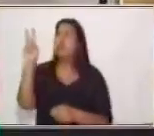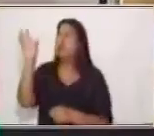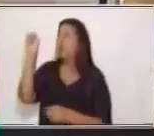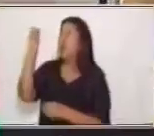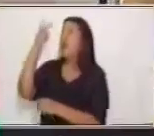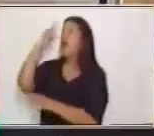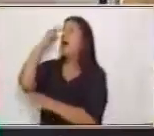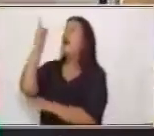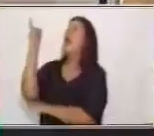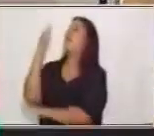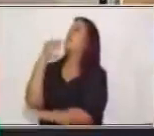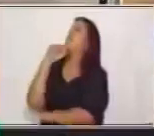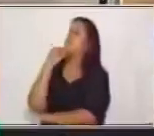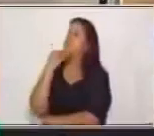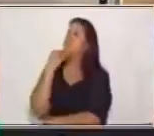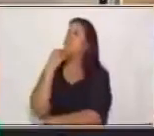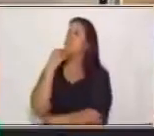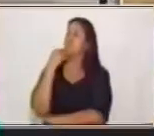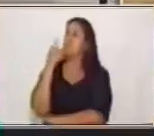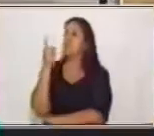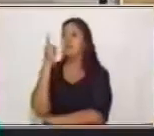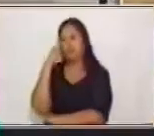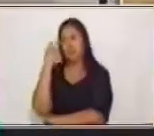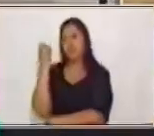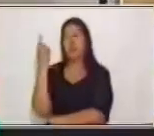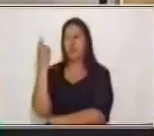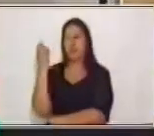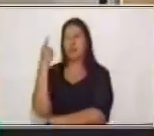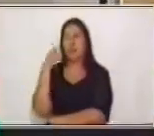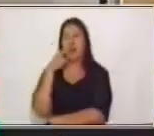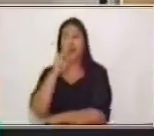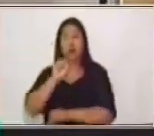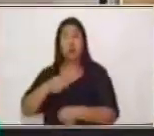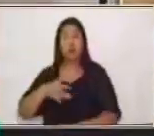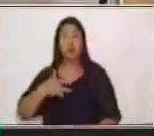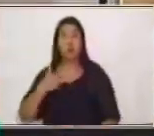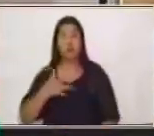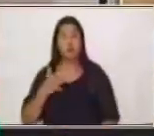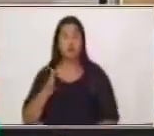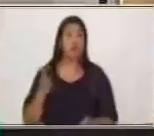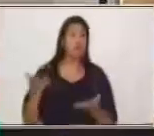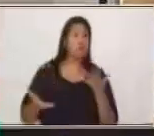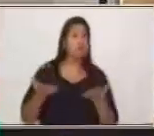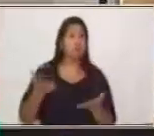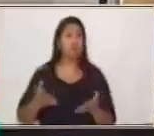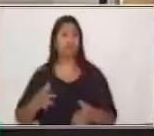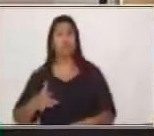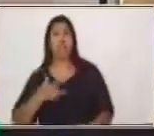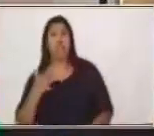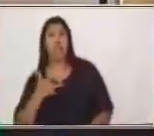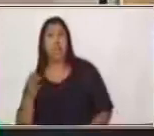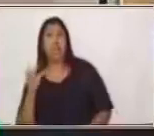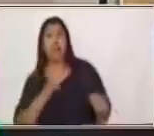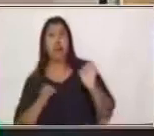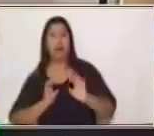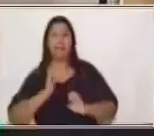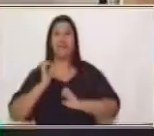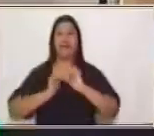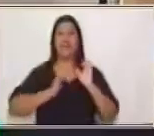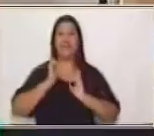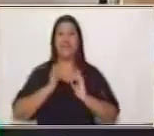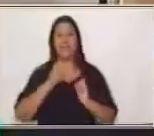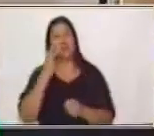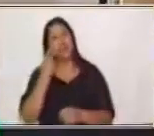también sentir algunas sensaciones, emociones que las imágenes te pueden causar,